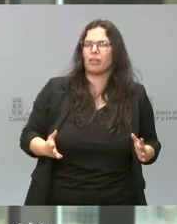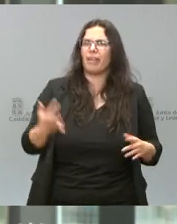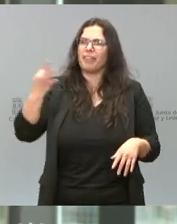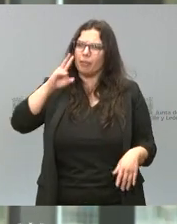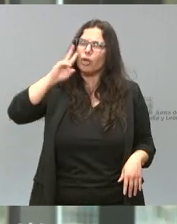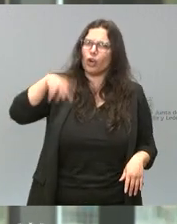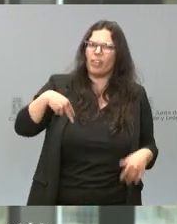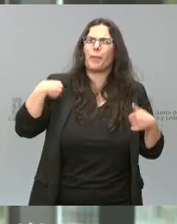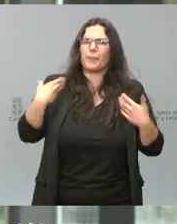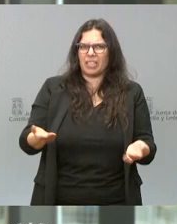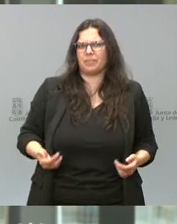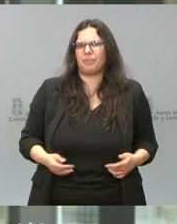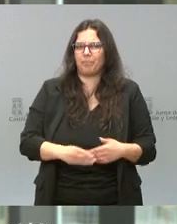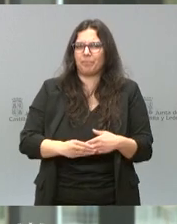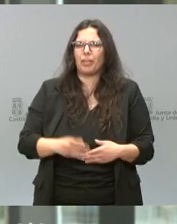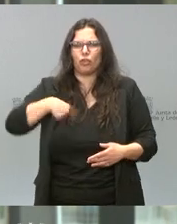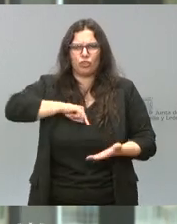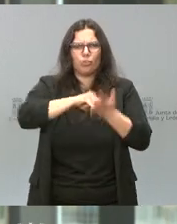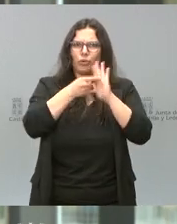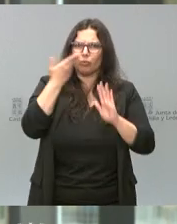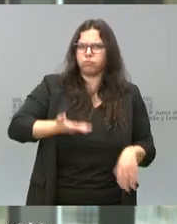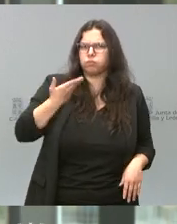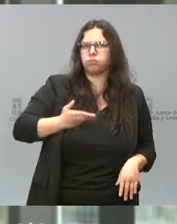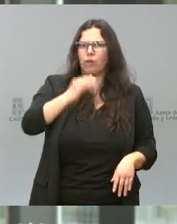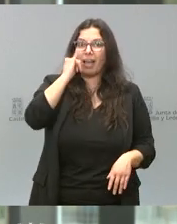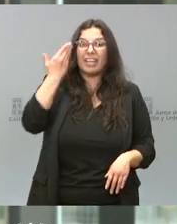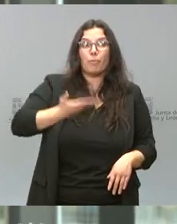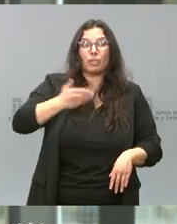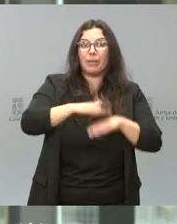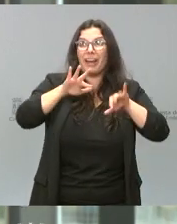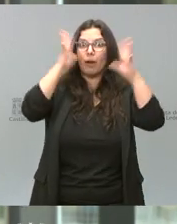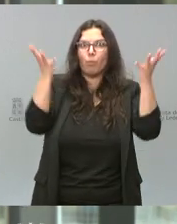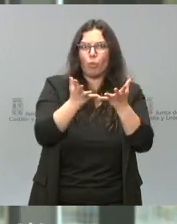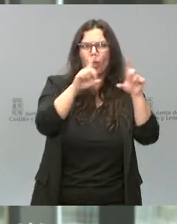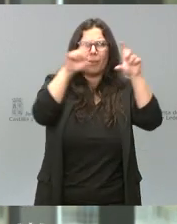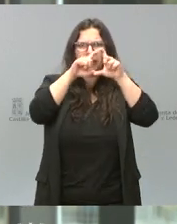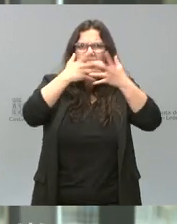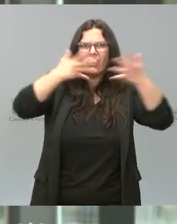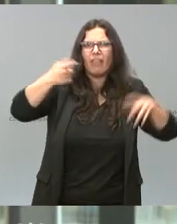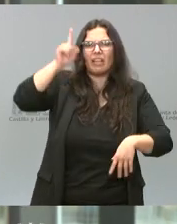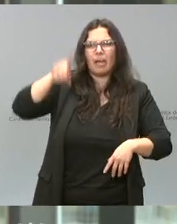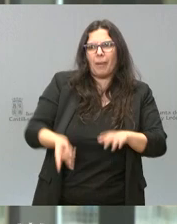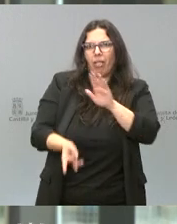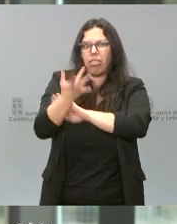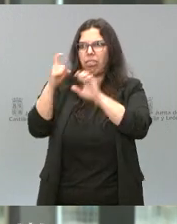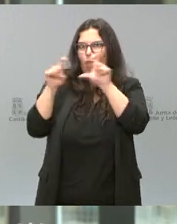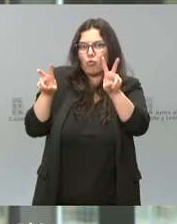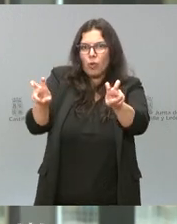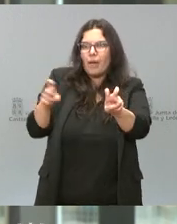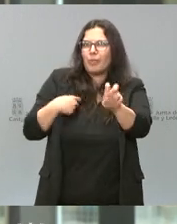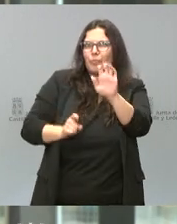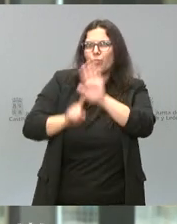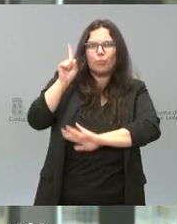reconocerlo más. Contamos con proyectos de relevancia mundial, no solo de grandes empresas, sino también de startups que despuntan en un